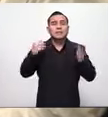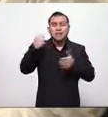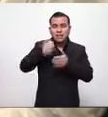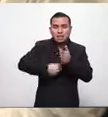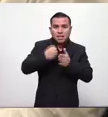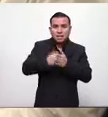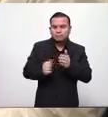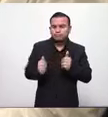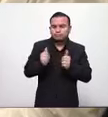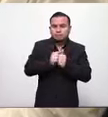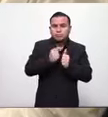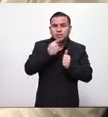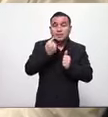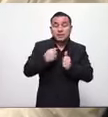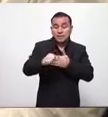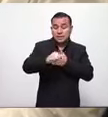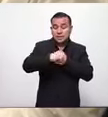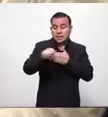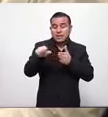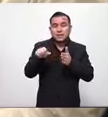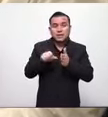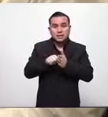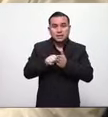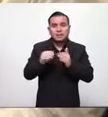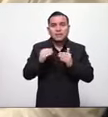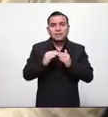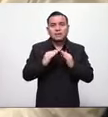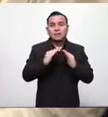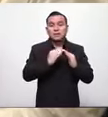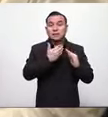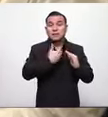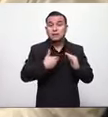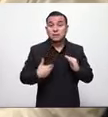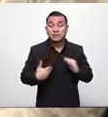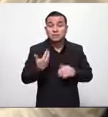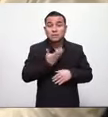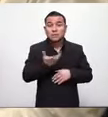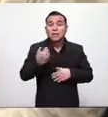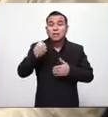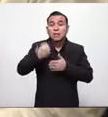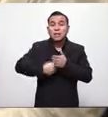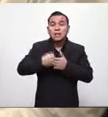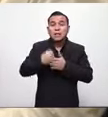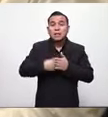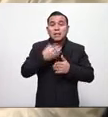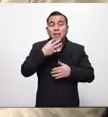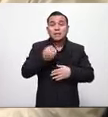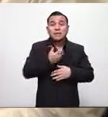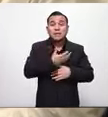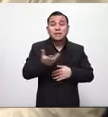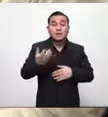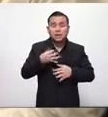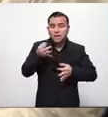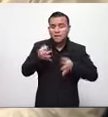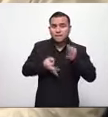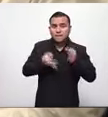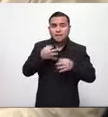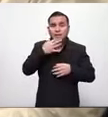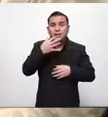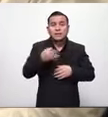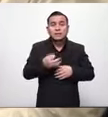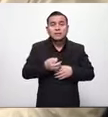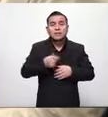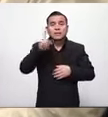junto a la asamblea legislativa y al órgano ejecutivo y al órgano judicial padre